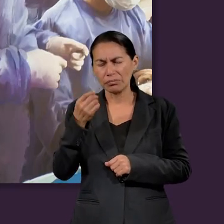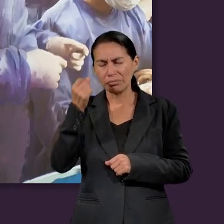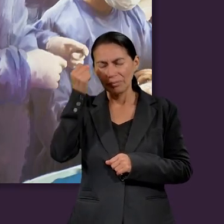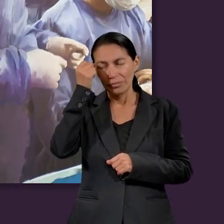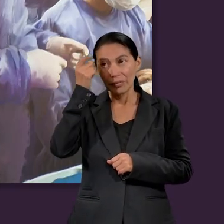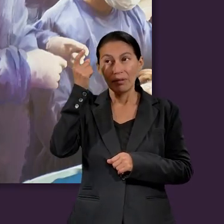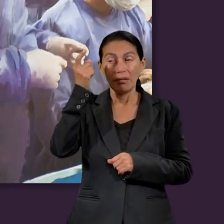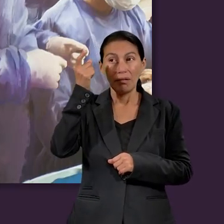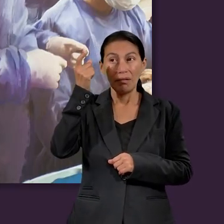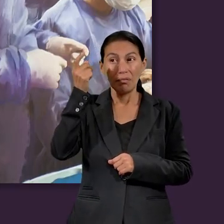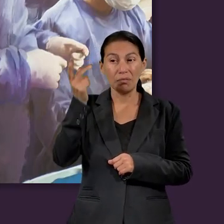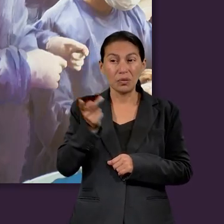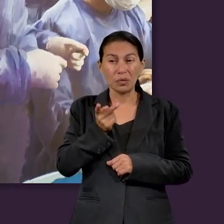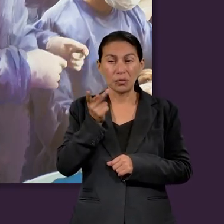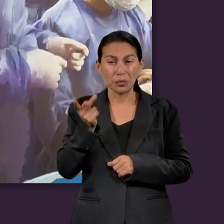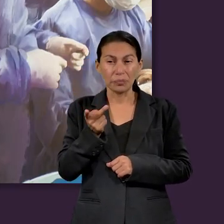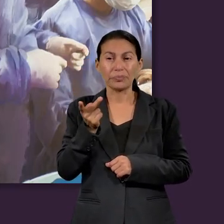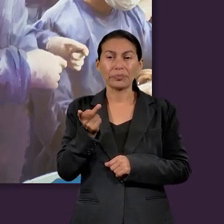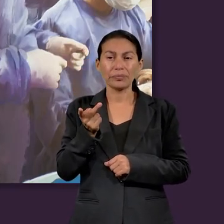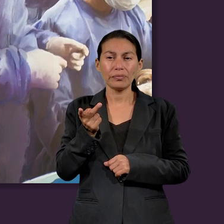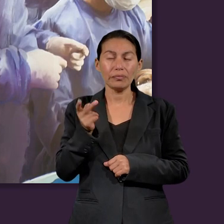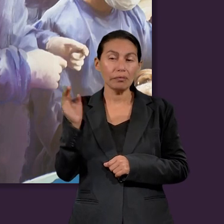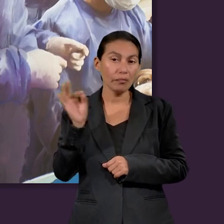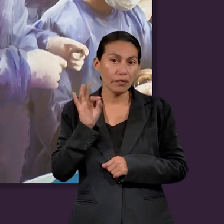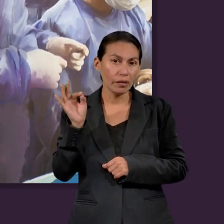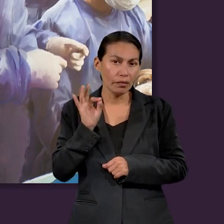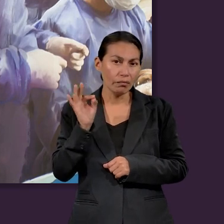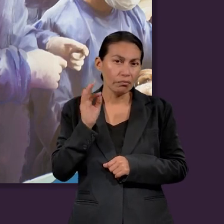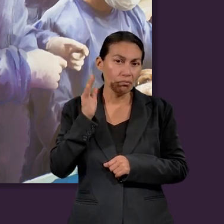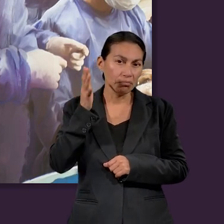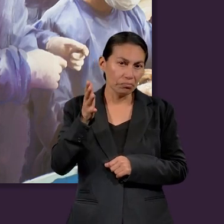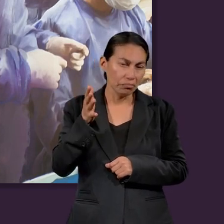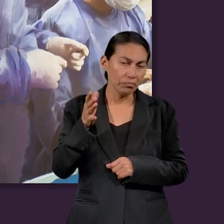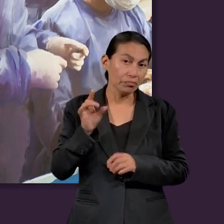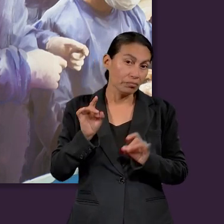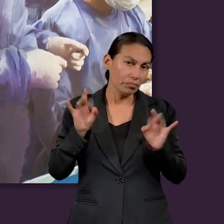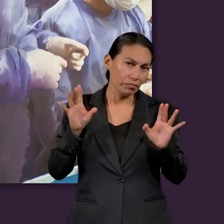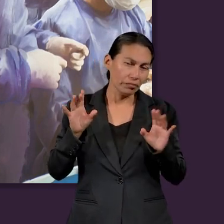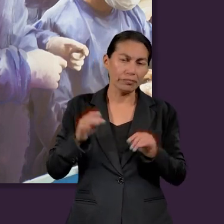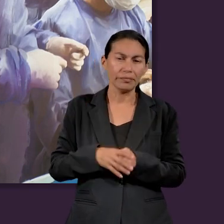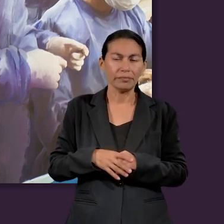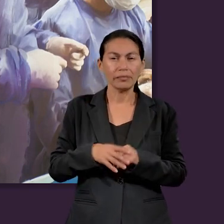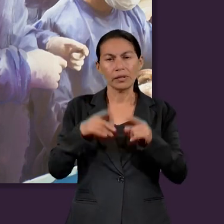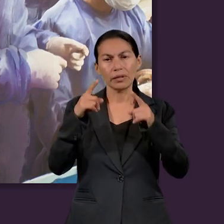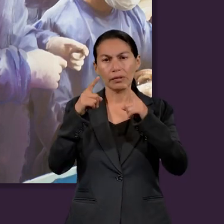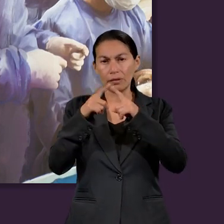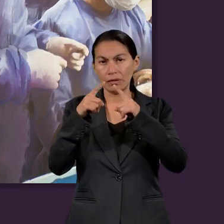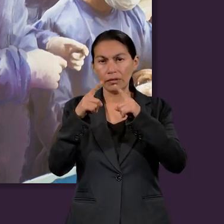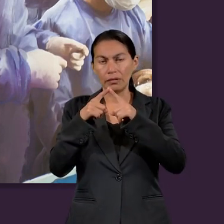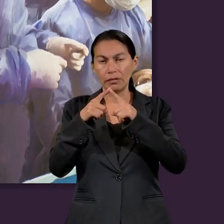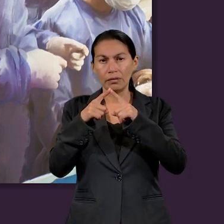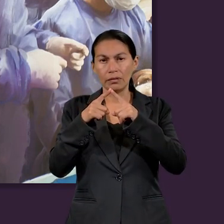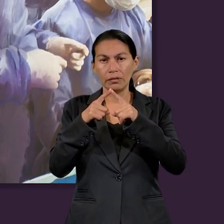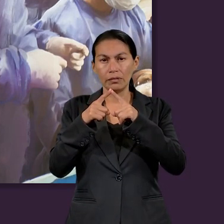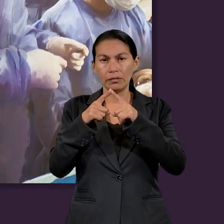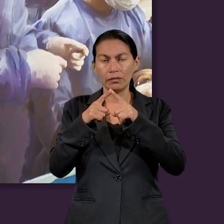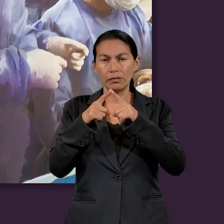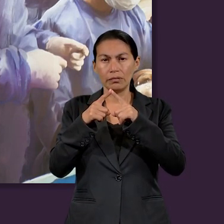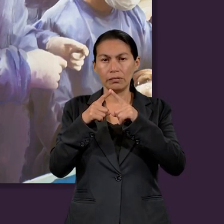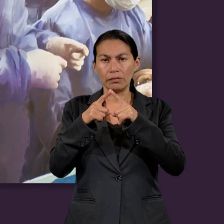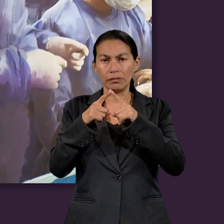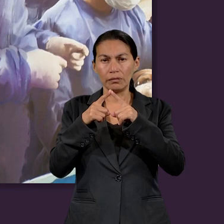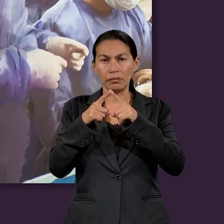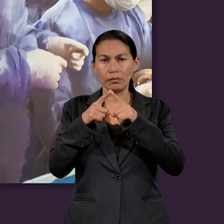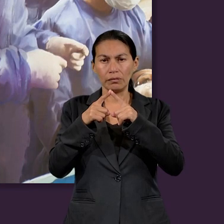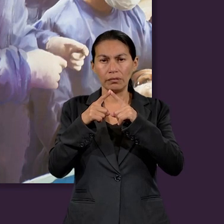pregunta que, pues, a futuro tal vez podría suceder, y es en el ámbito de la iglesia. Ok. Es el hecho